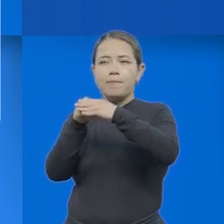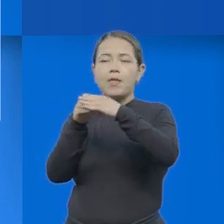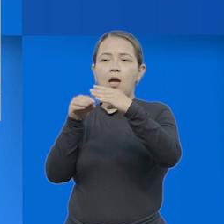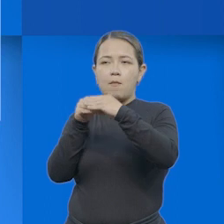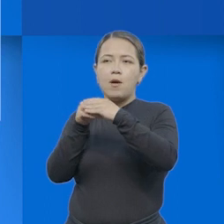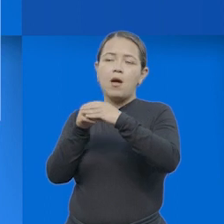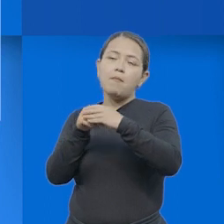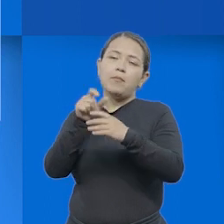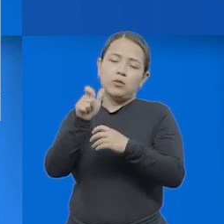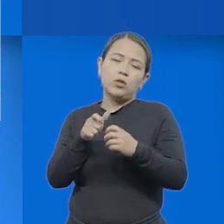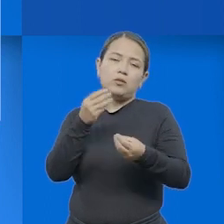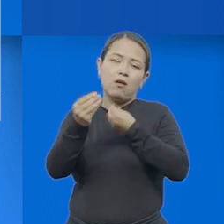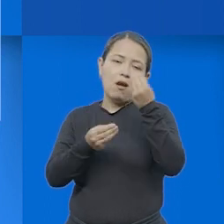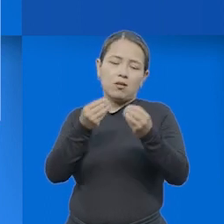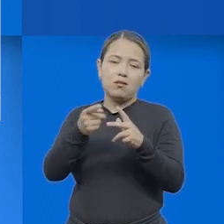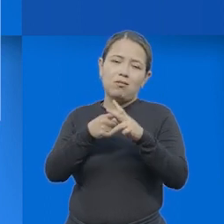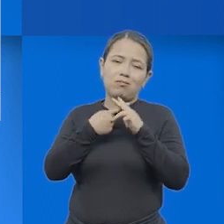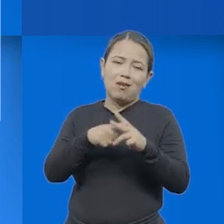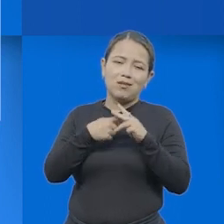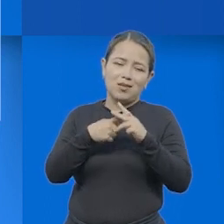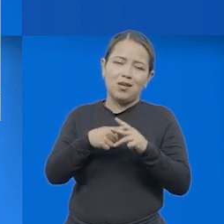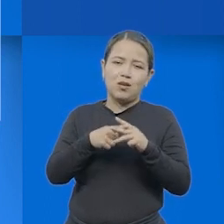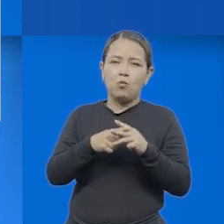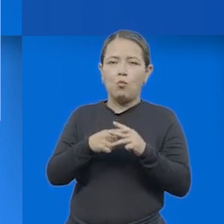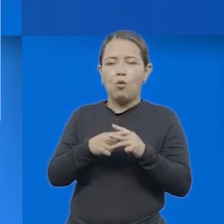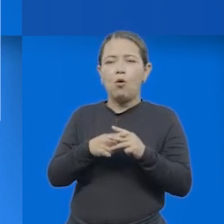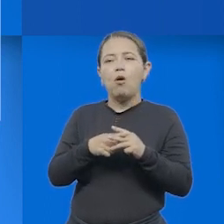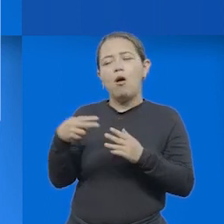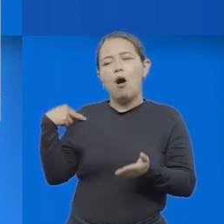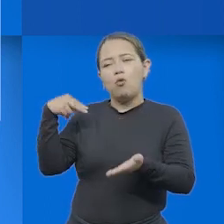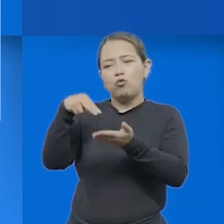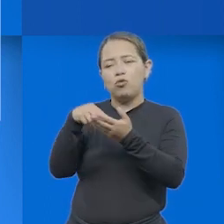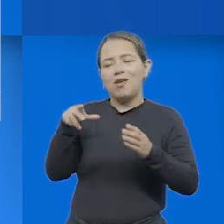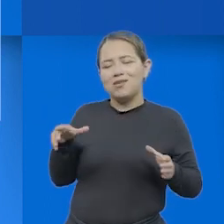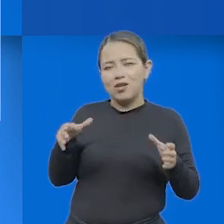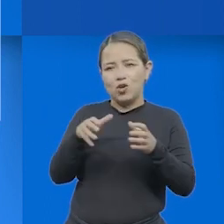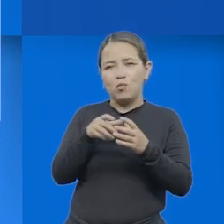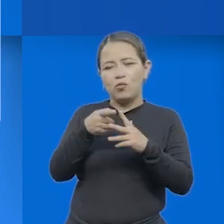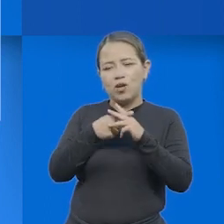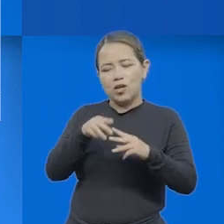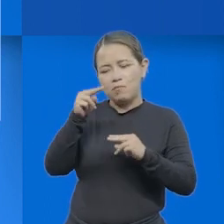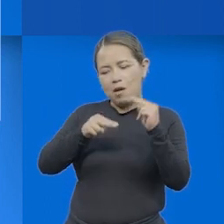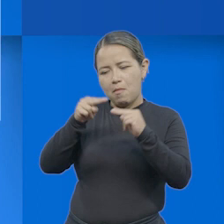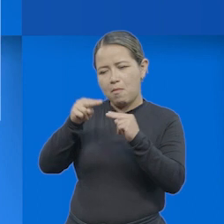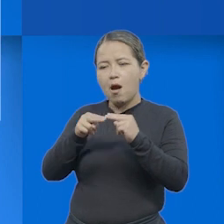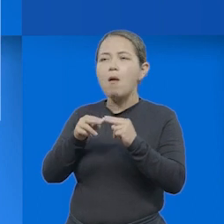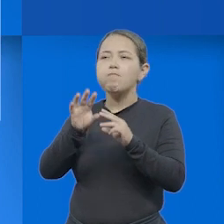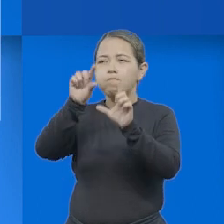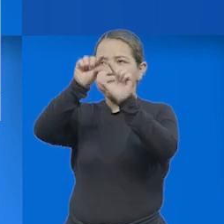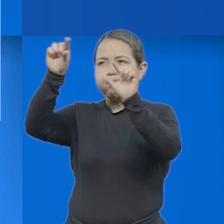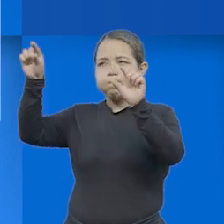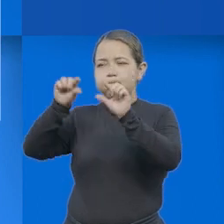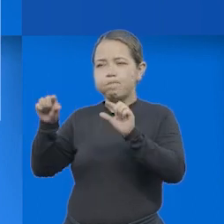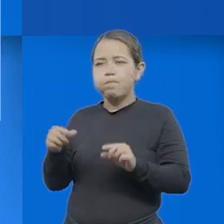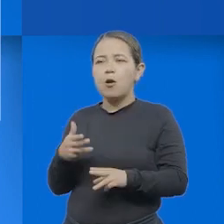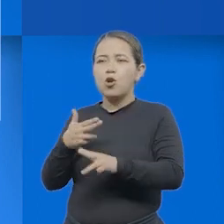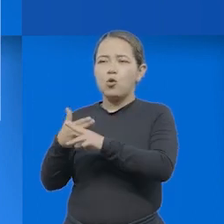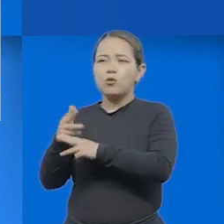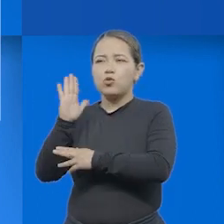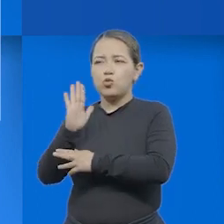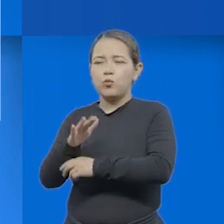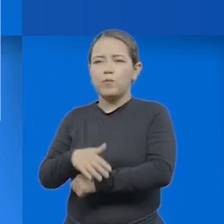autores de este taller que son Marta Caro, Blanca Correa, Rodolfo Noriega y Marta Selma.